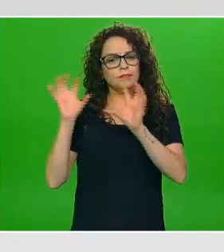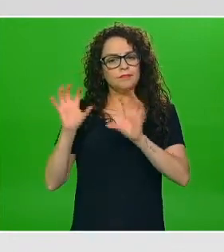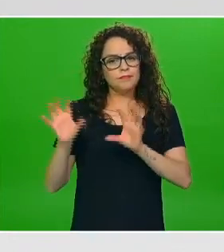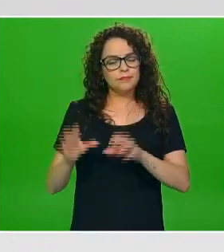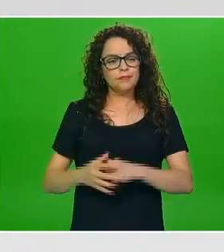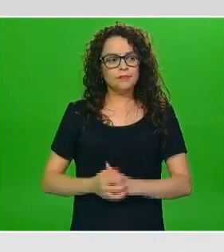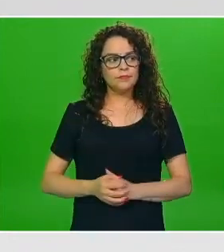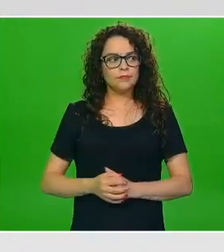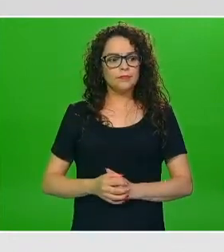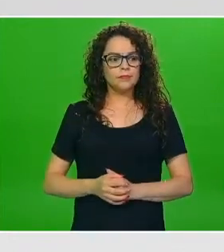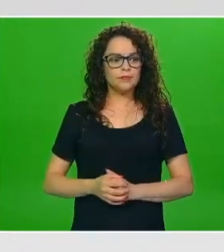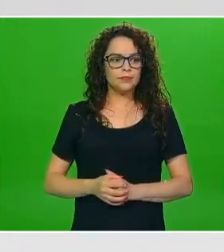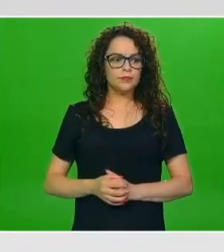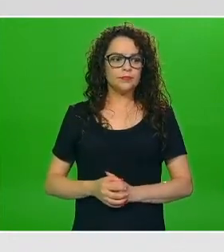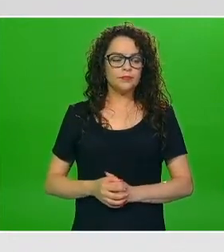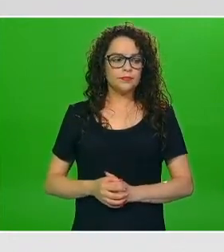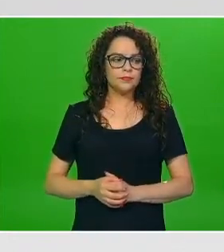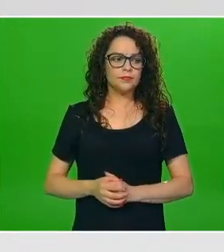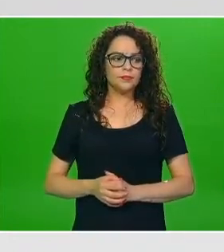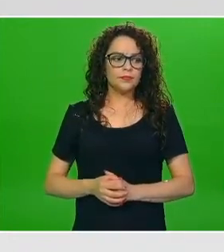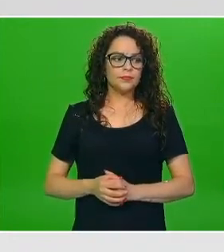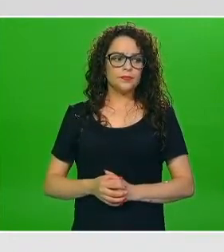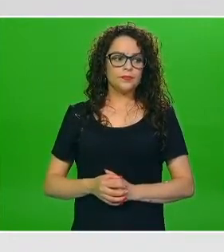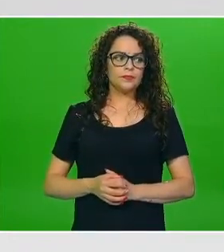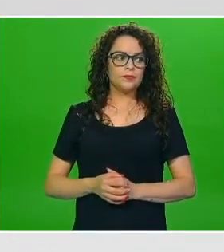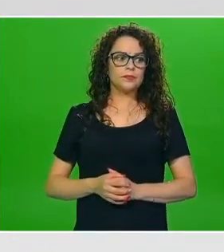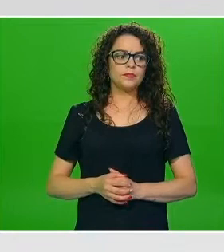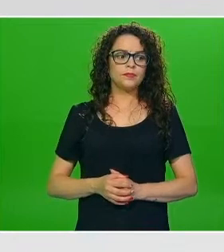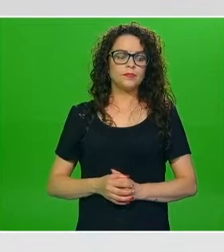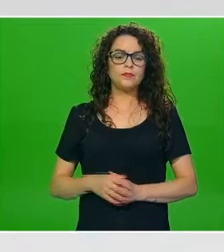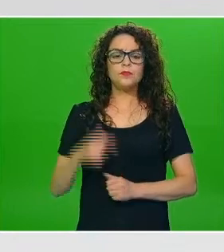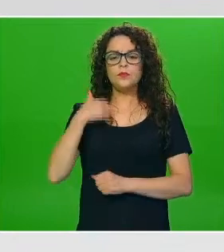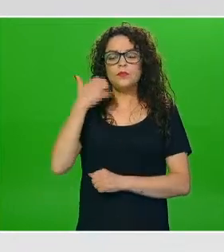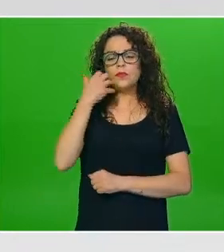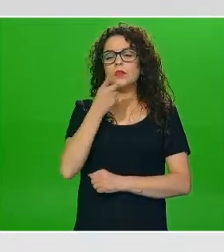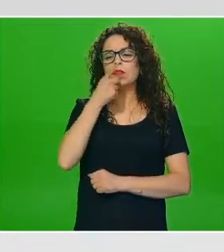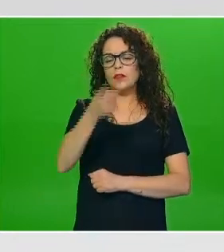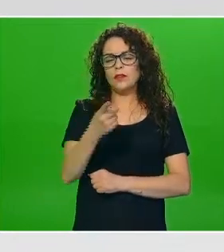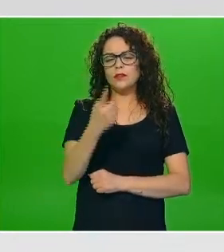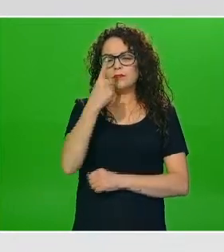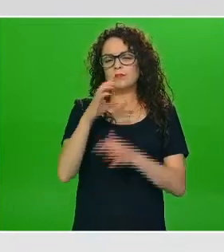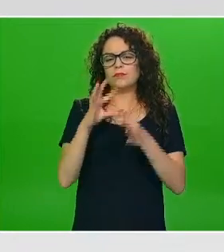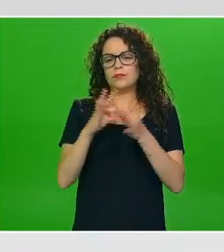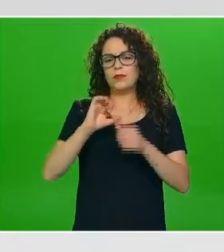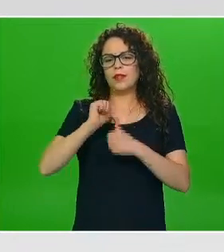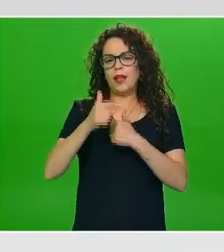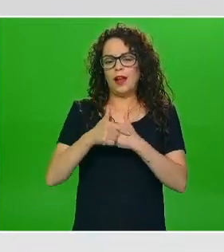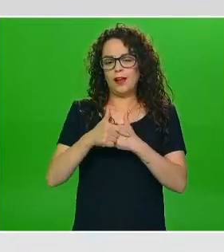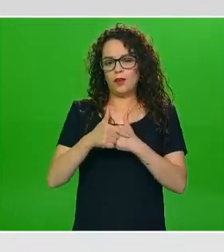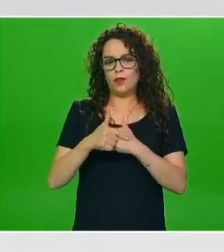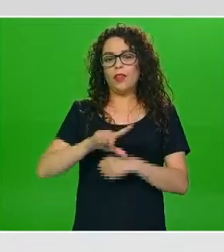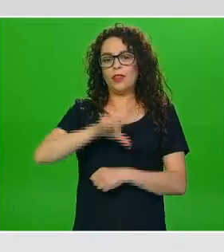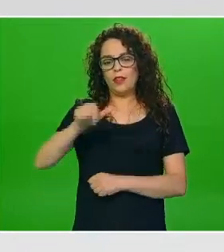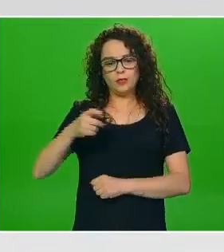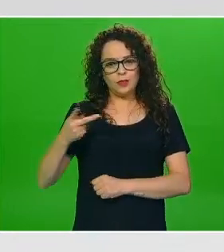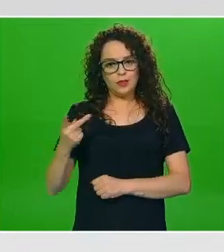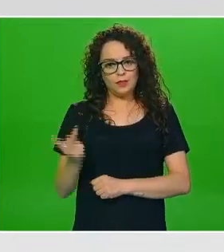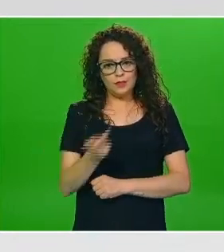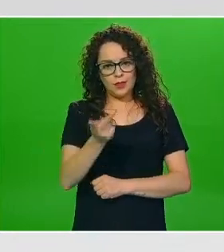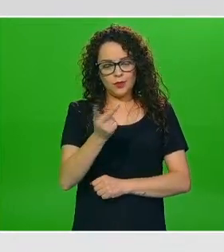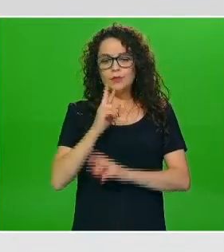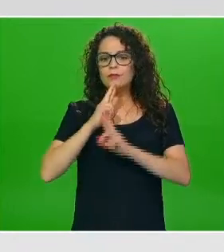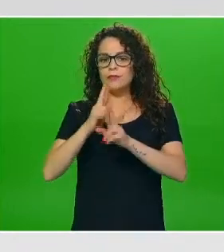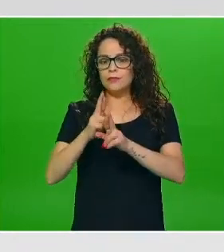dormía por si tuviera algún comentario antes de pasar a las preguntas y respuestas con nuestros compañeros de los medios de